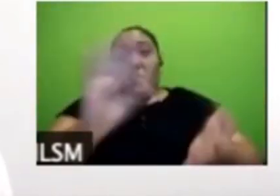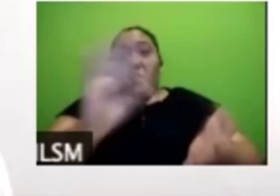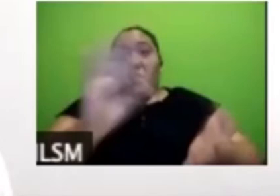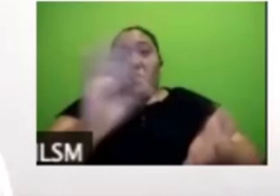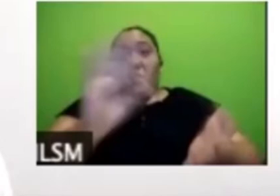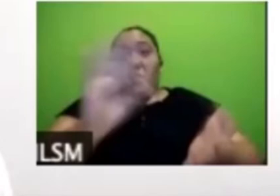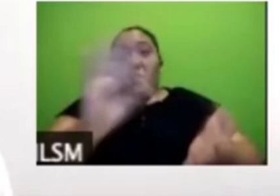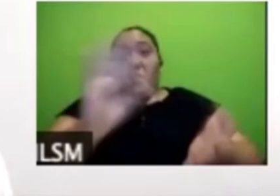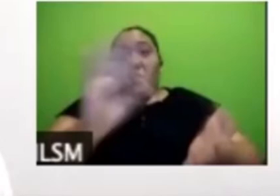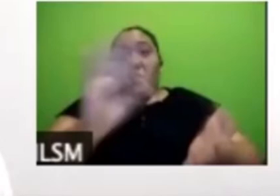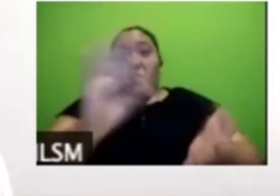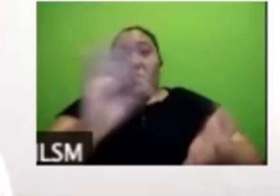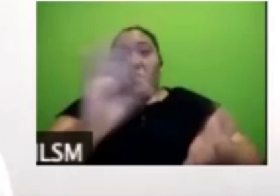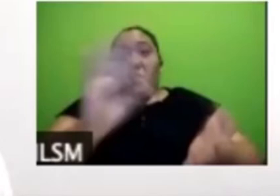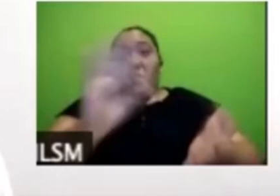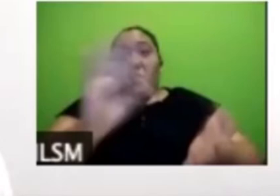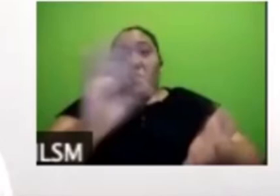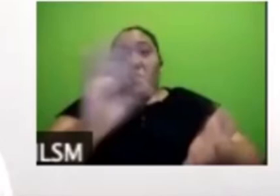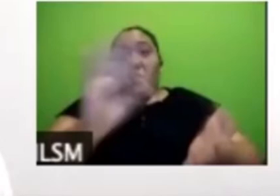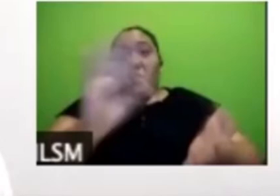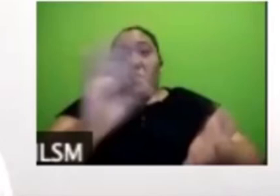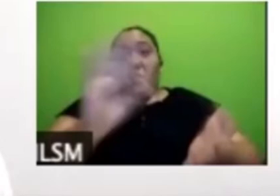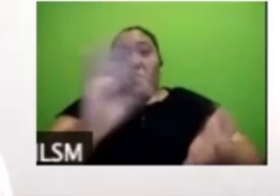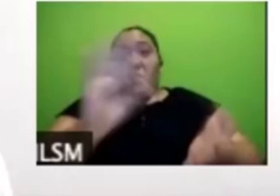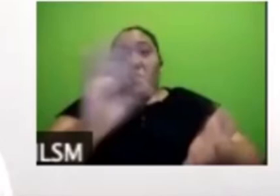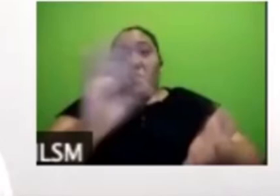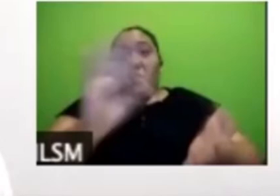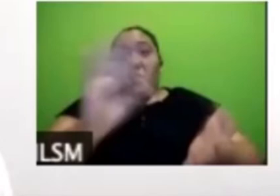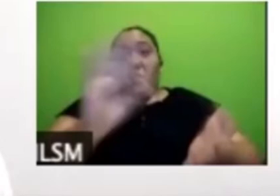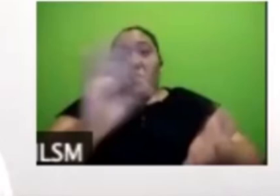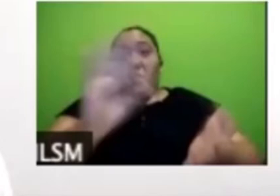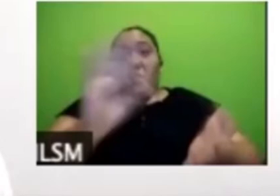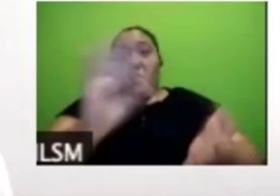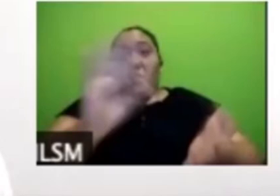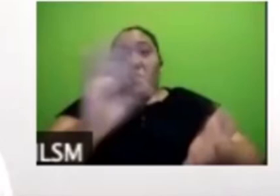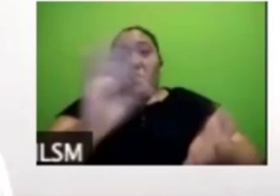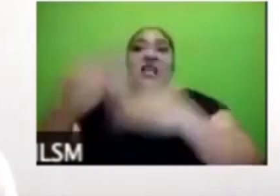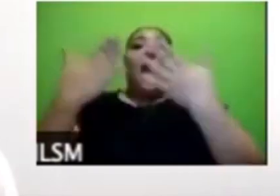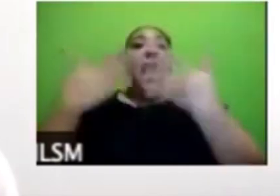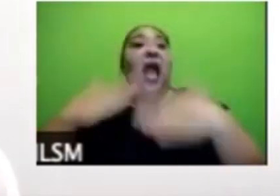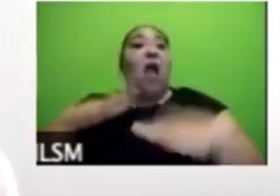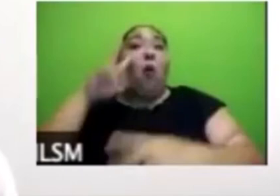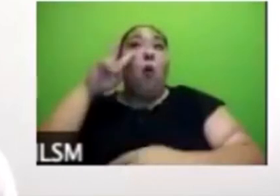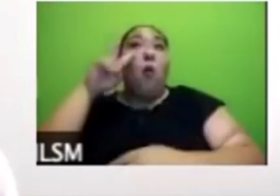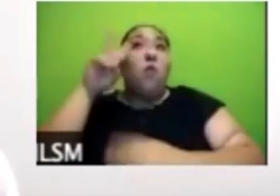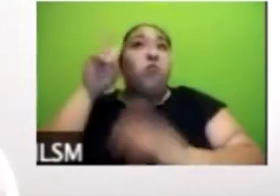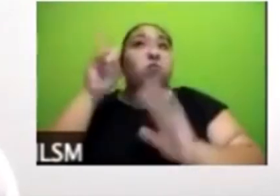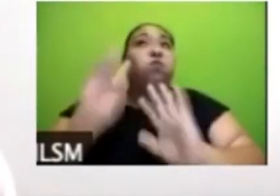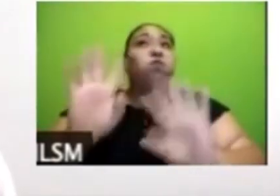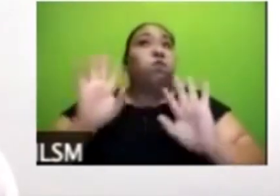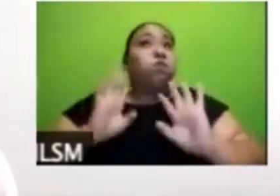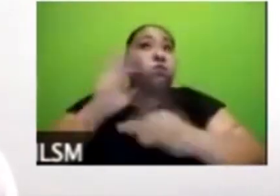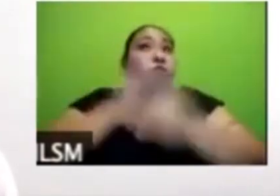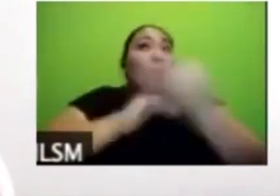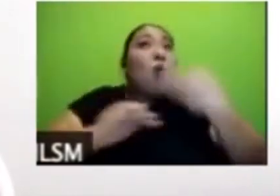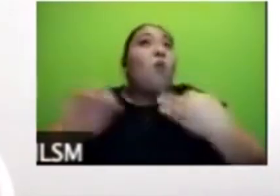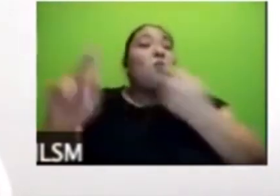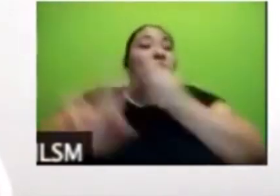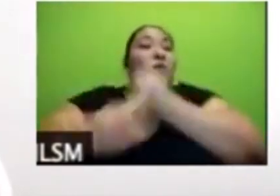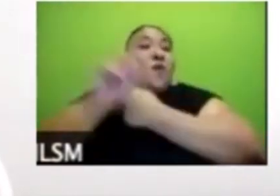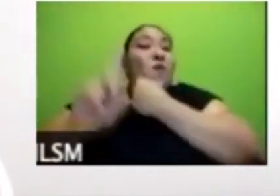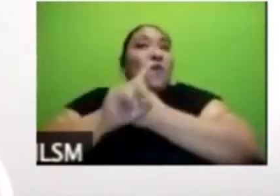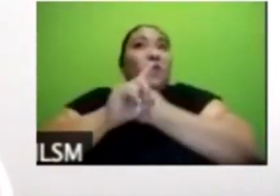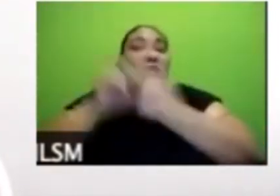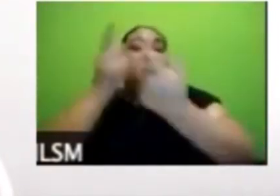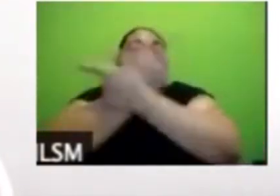vean restringidas las libertades esto es muy grave lo que estamos viendo aquí son estos dilemas tan fuertes a